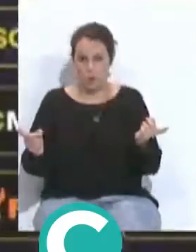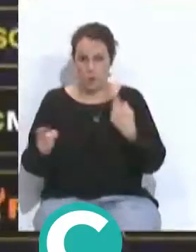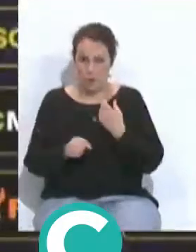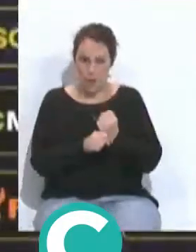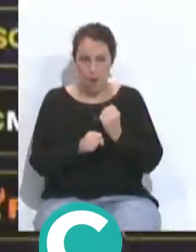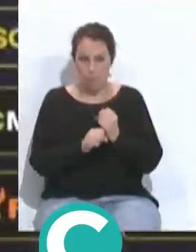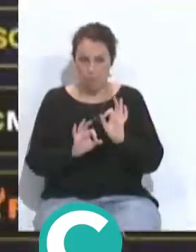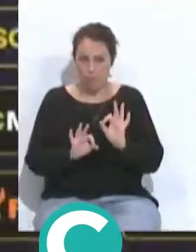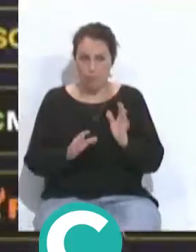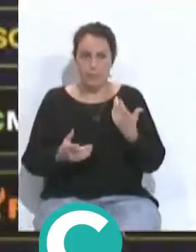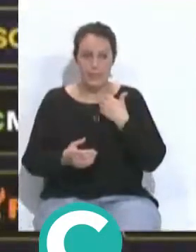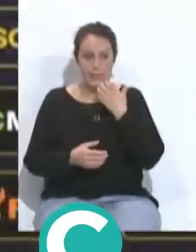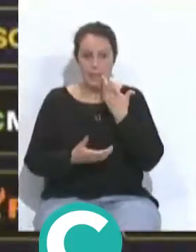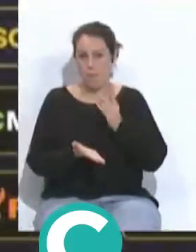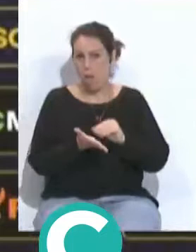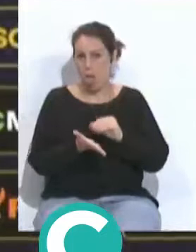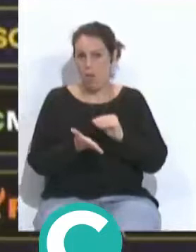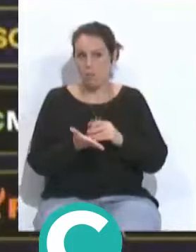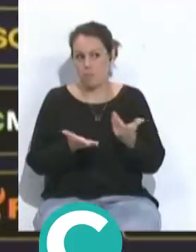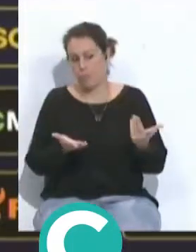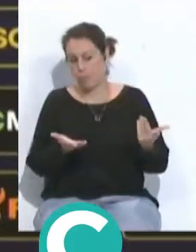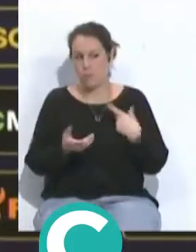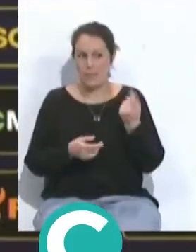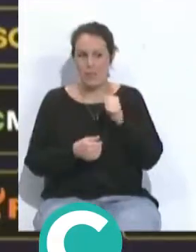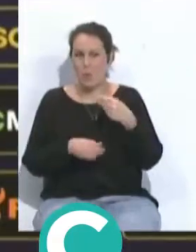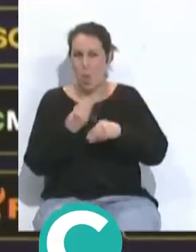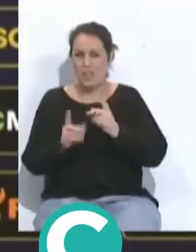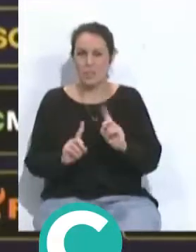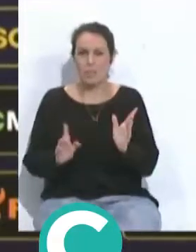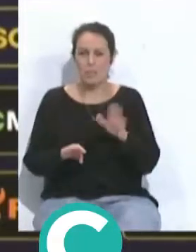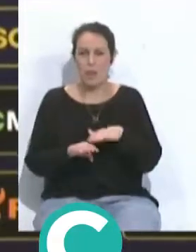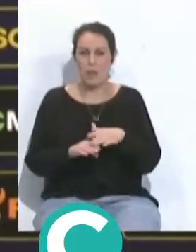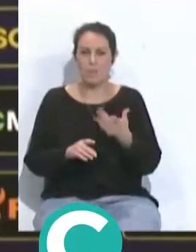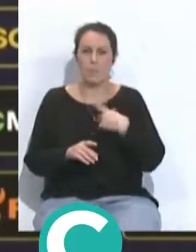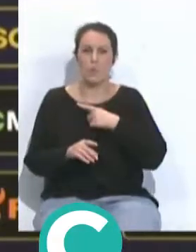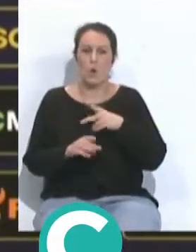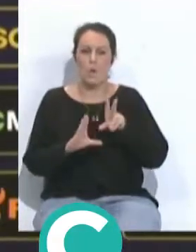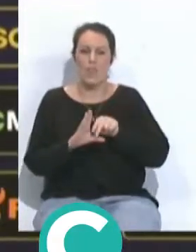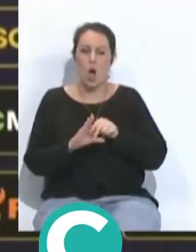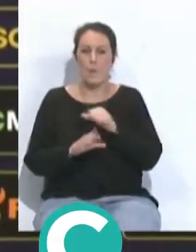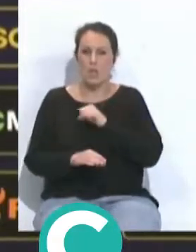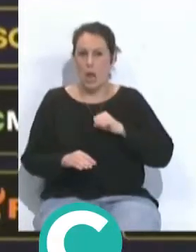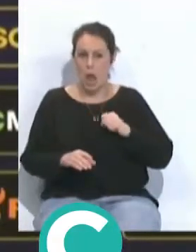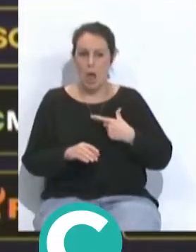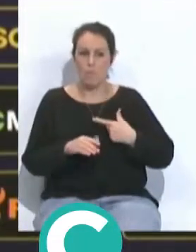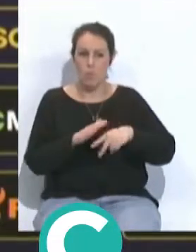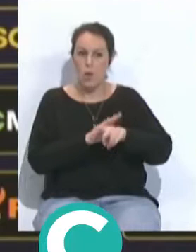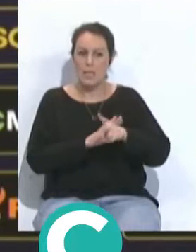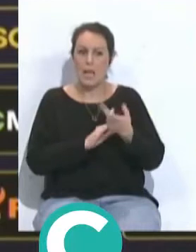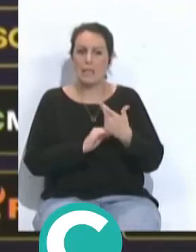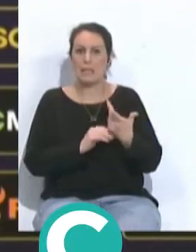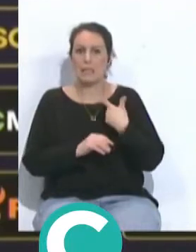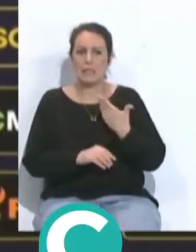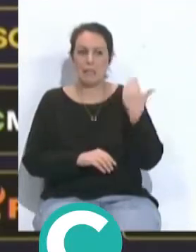lo trabajamos es verdad que si pasa muchas veces pues a lo mejor alguna semana no lo hace hemos hecho vídeos personales con futbolistas que bueno que han tenido